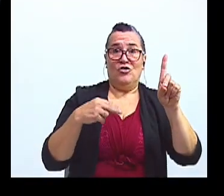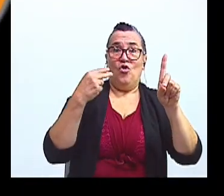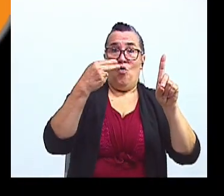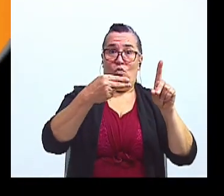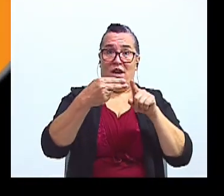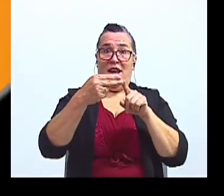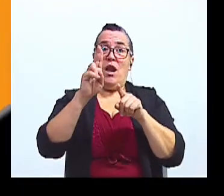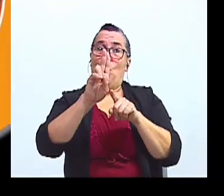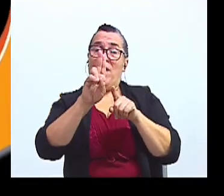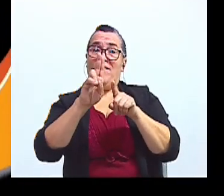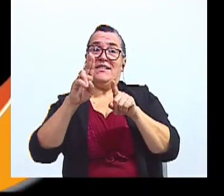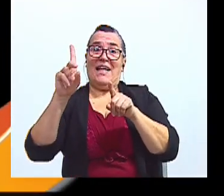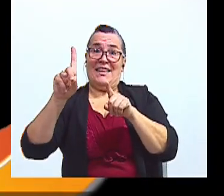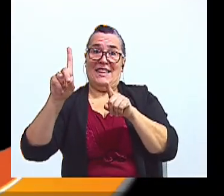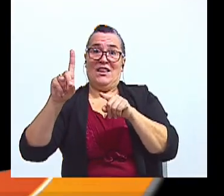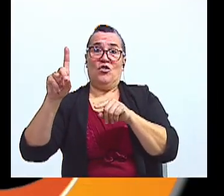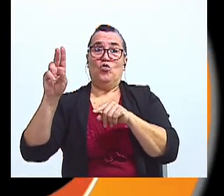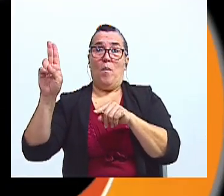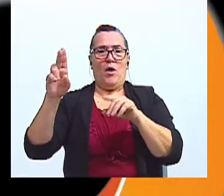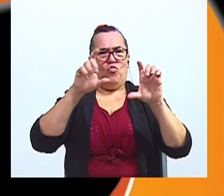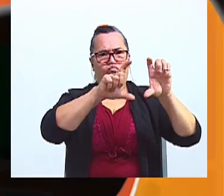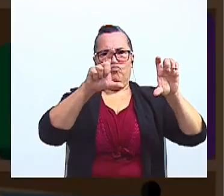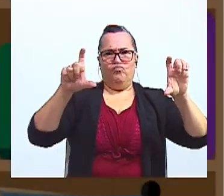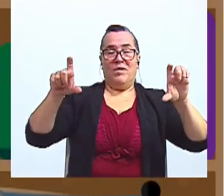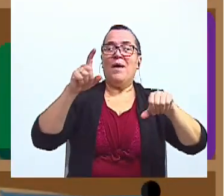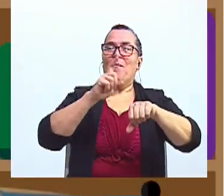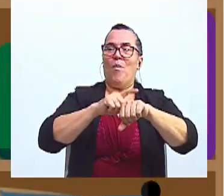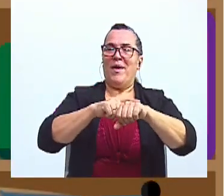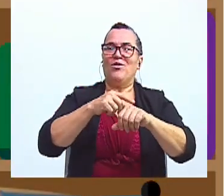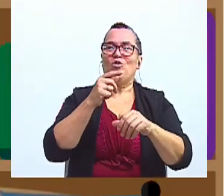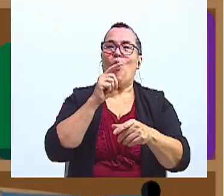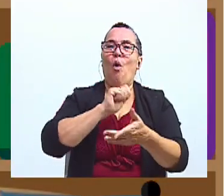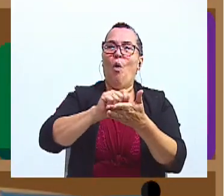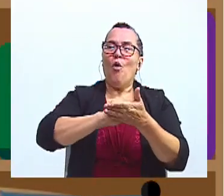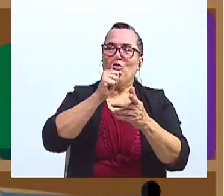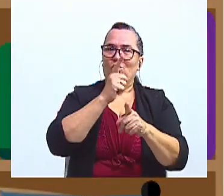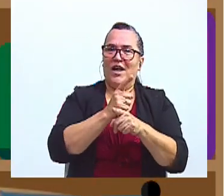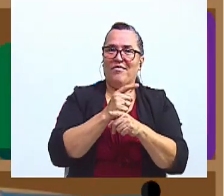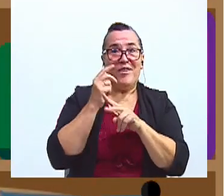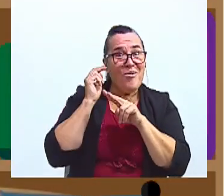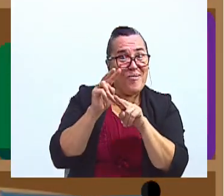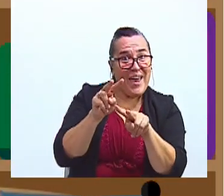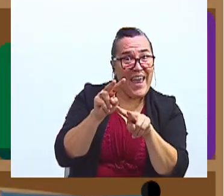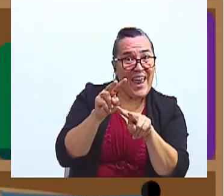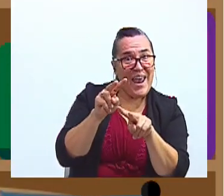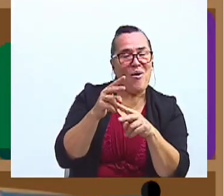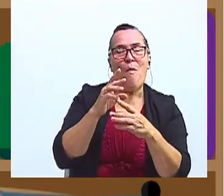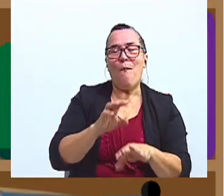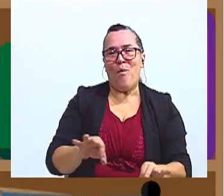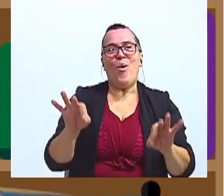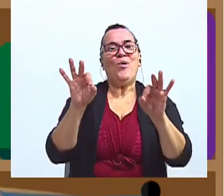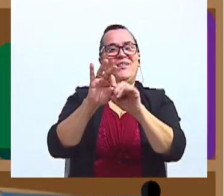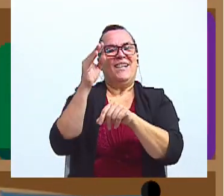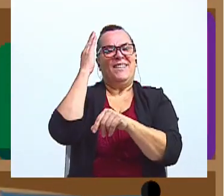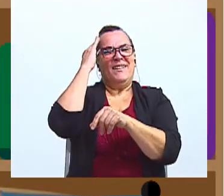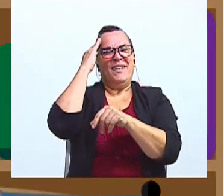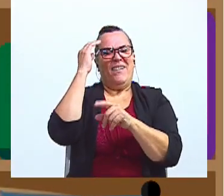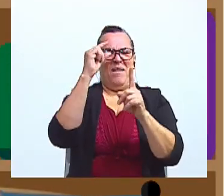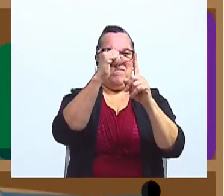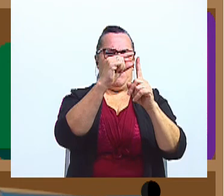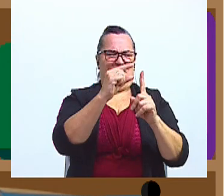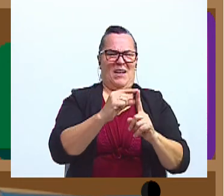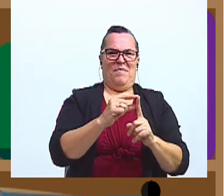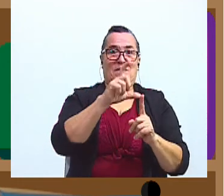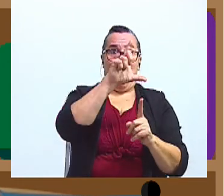Y este fue el momento ortográfico. ¿Vieron el momento ortográfico? Es muy importante saber cuáles palabras tienen